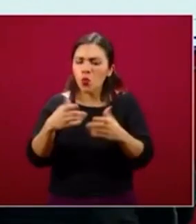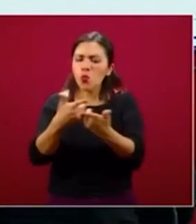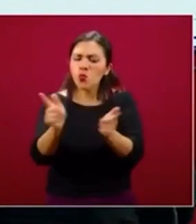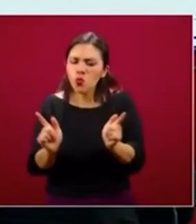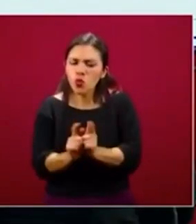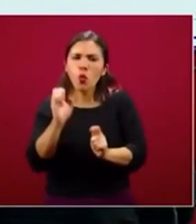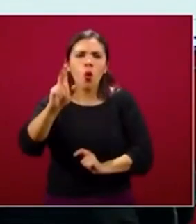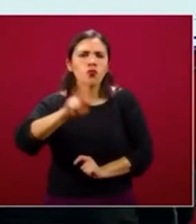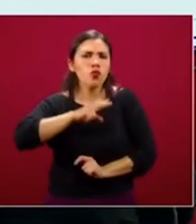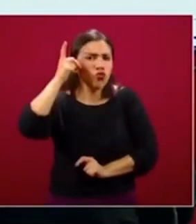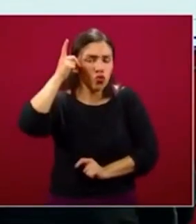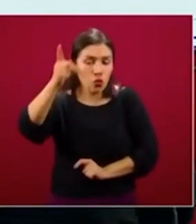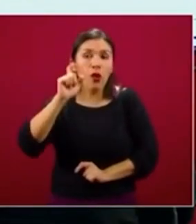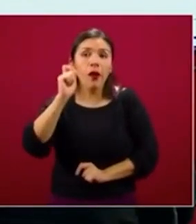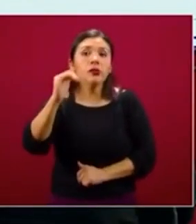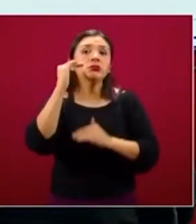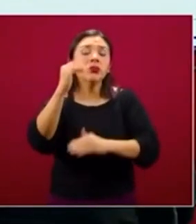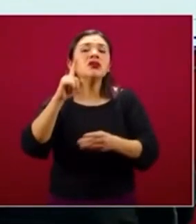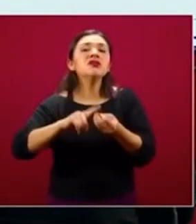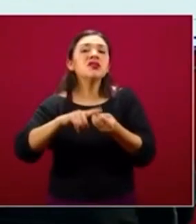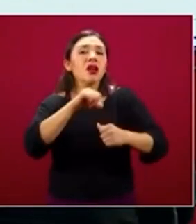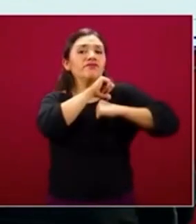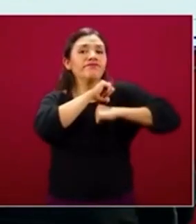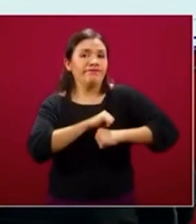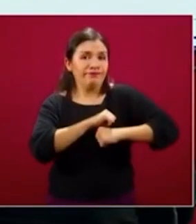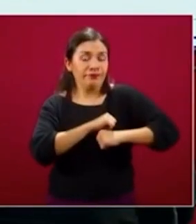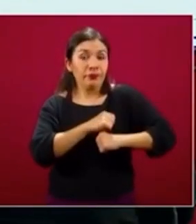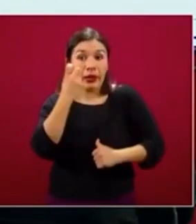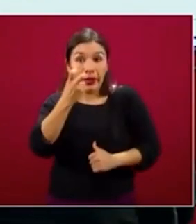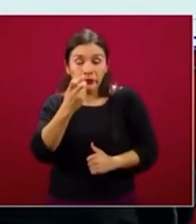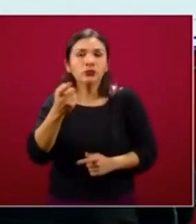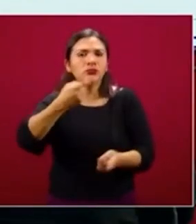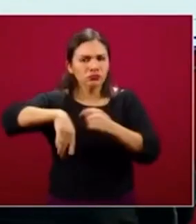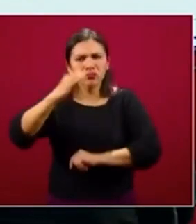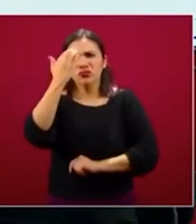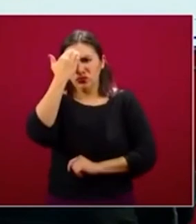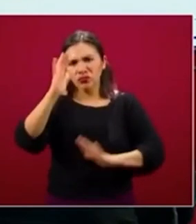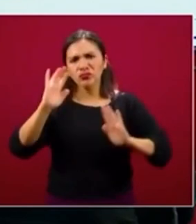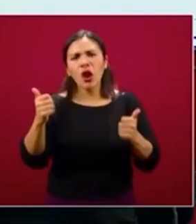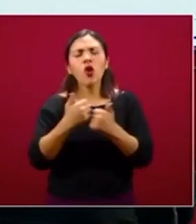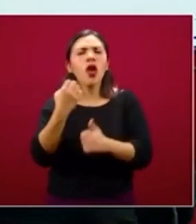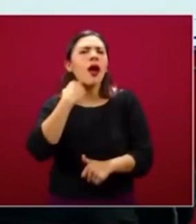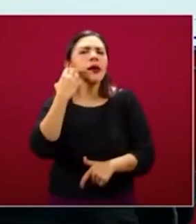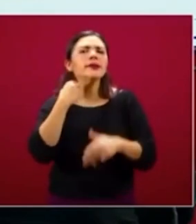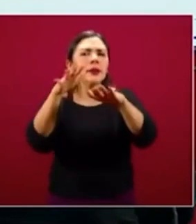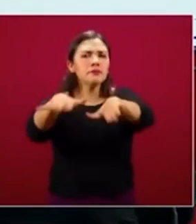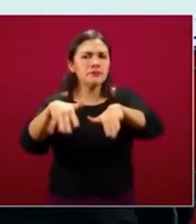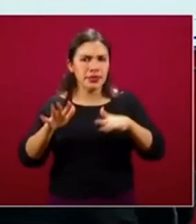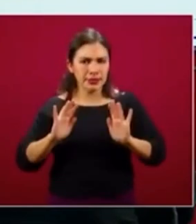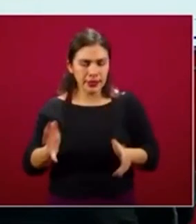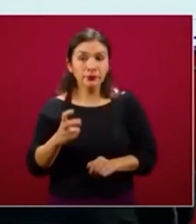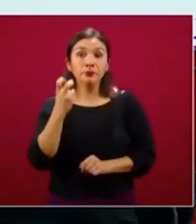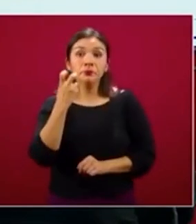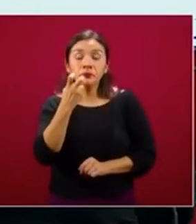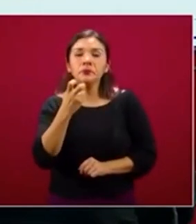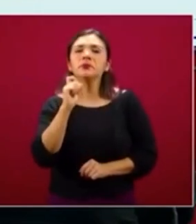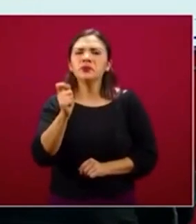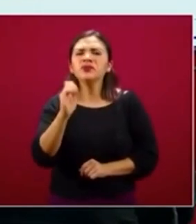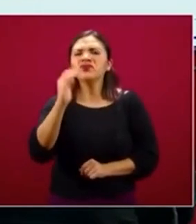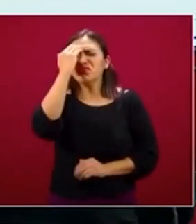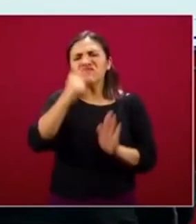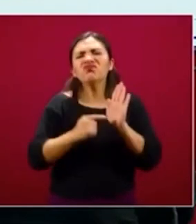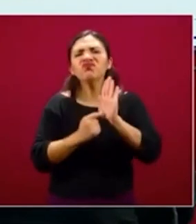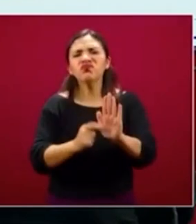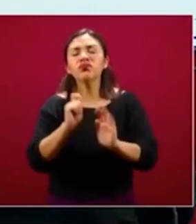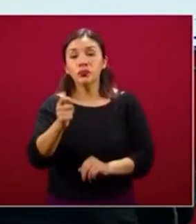propiedad, pues tiene una máxima autoridad. Entonces, todo se ha dado a conocer a través de las asambleas. Y en ese sentido, ¿qué se da a conocer?